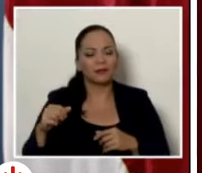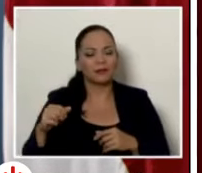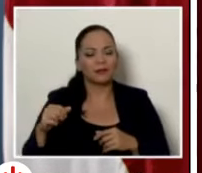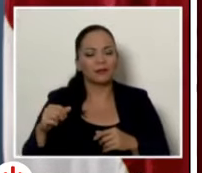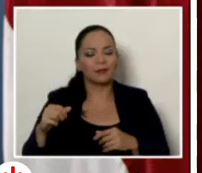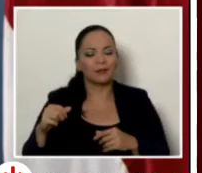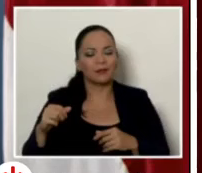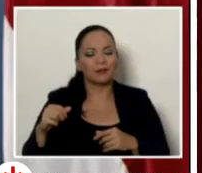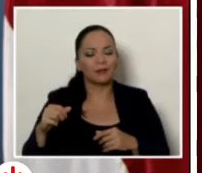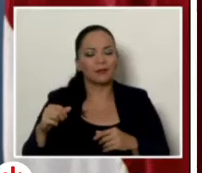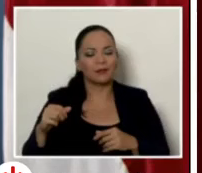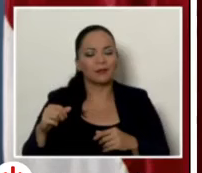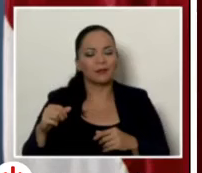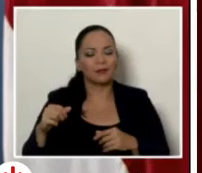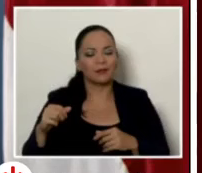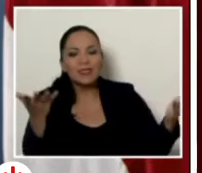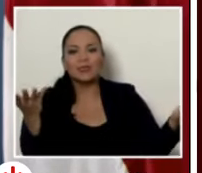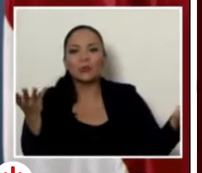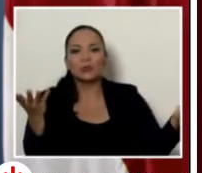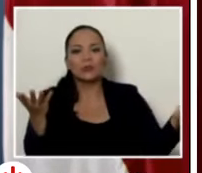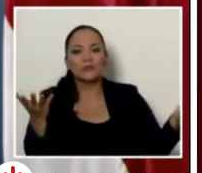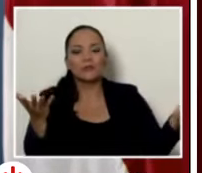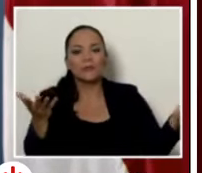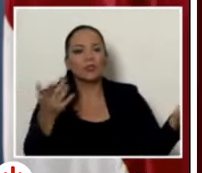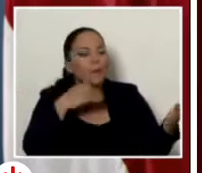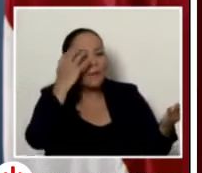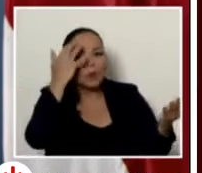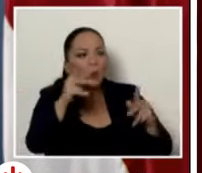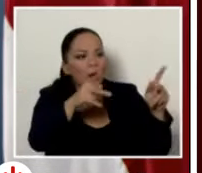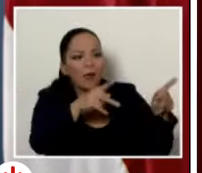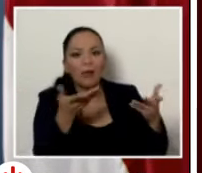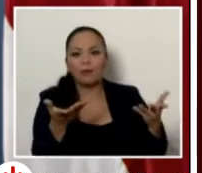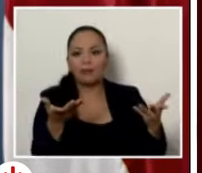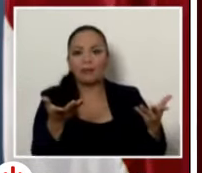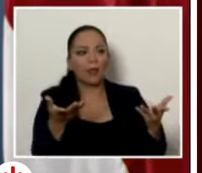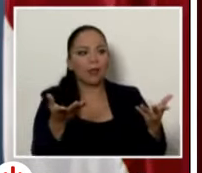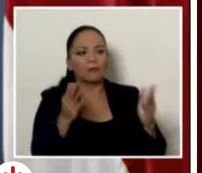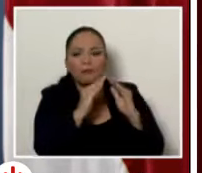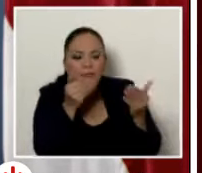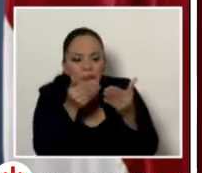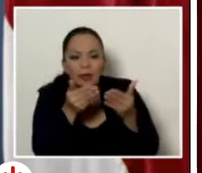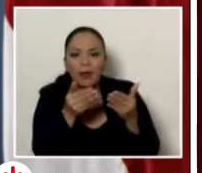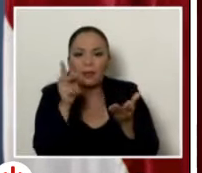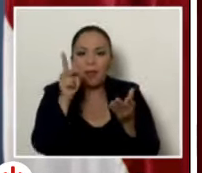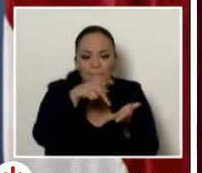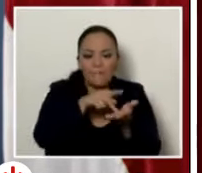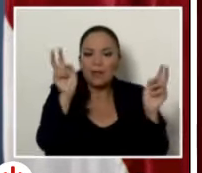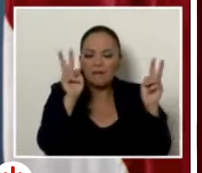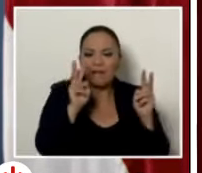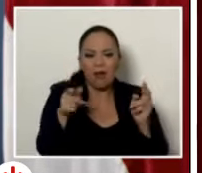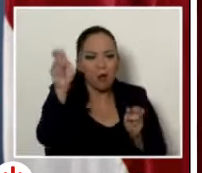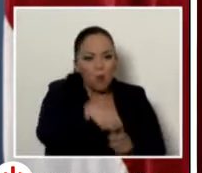que podrían quemarse en un incendio en la Guasima eso es una sacada clavo